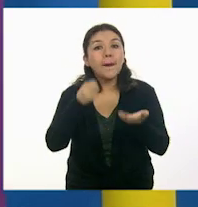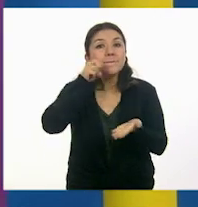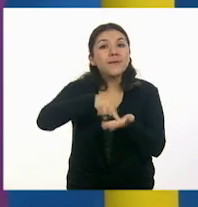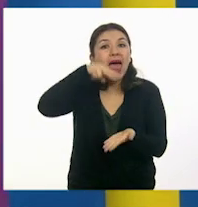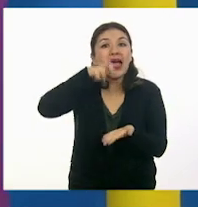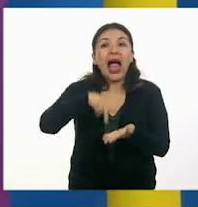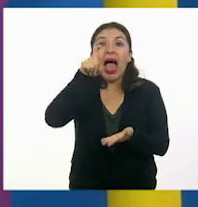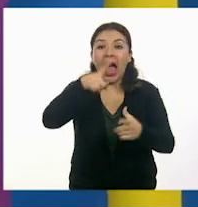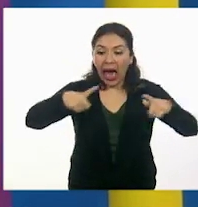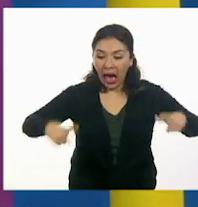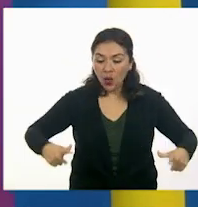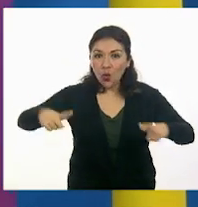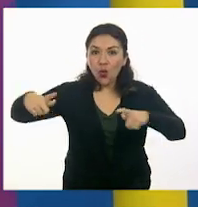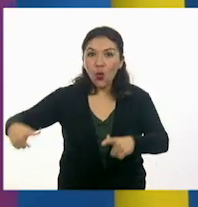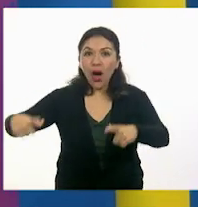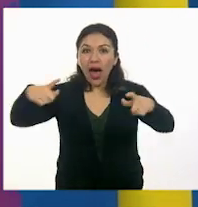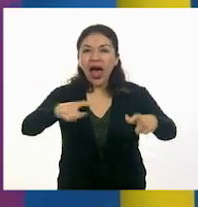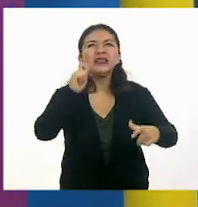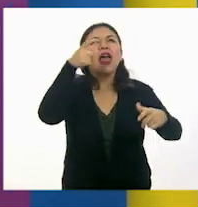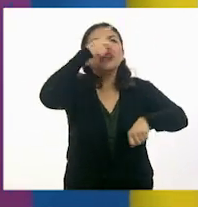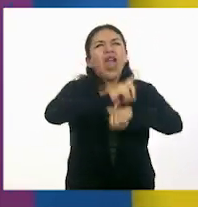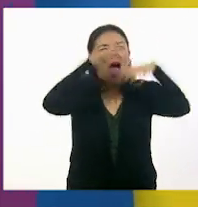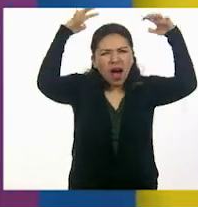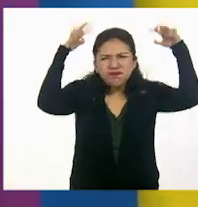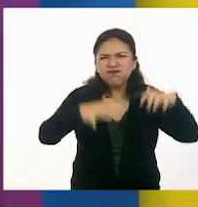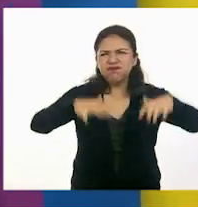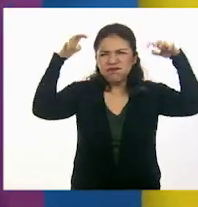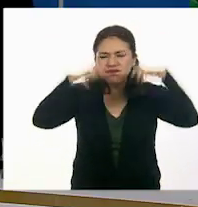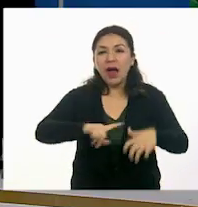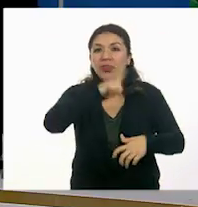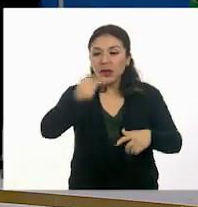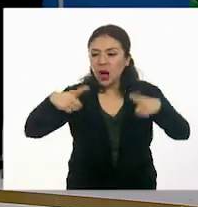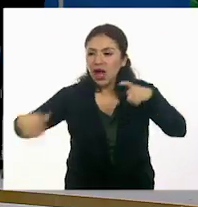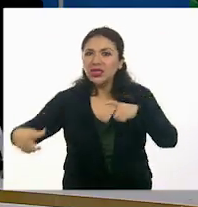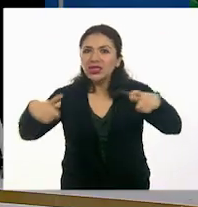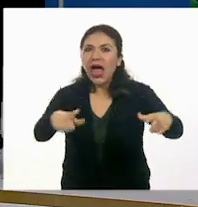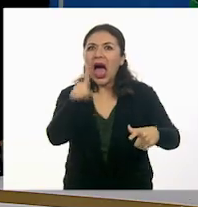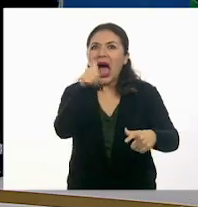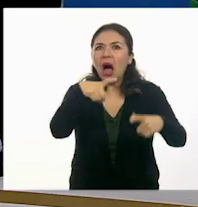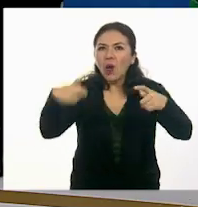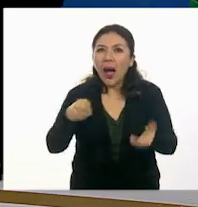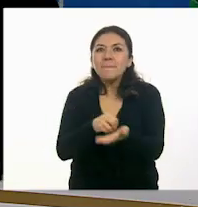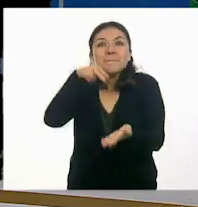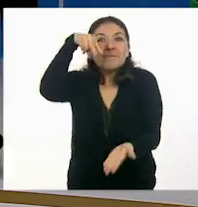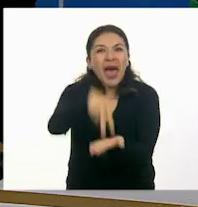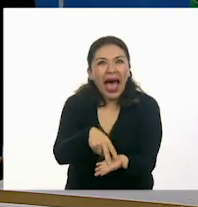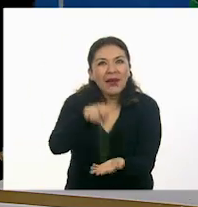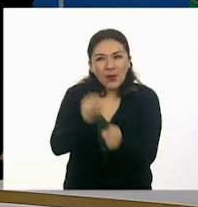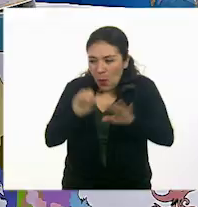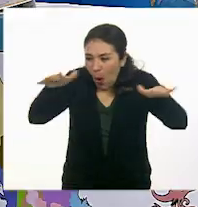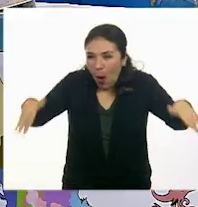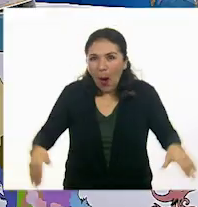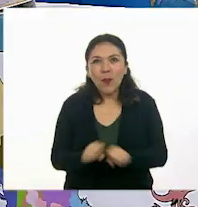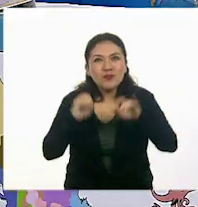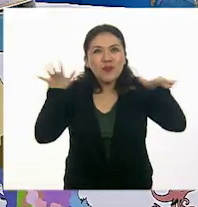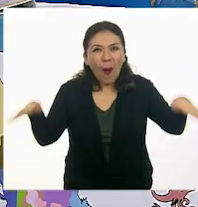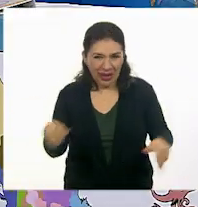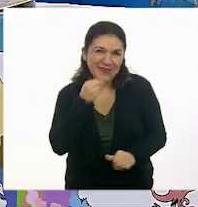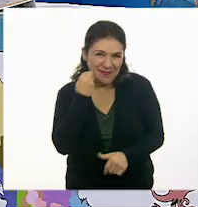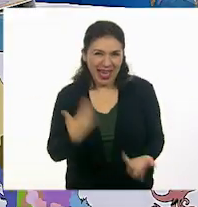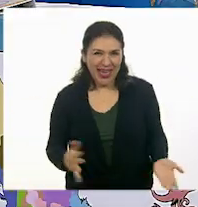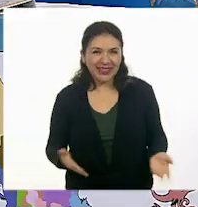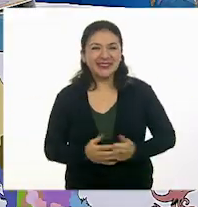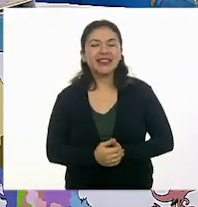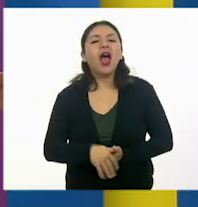de charcos de agua que se forman después de una gran tormenta. Sería muy divertido, ¿no? Plam, plam. Muy bien.